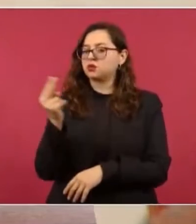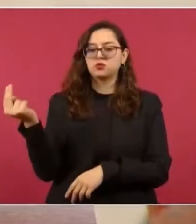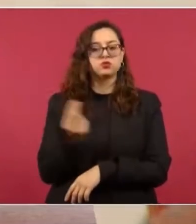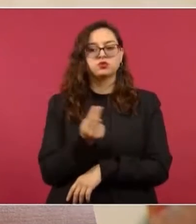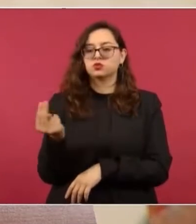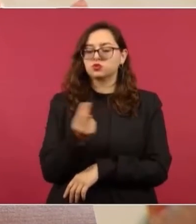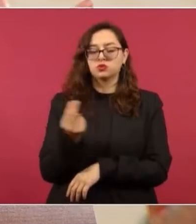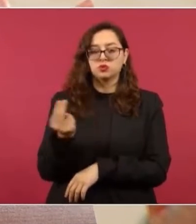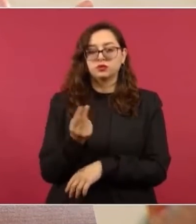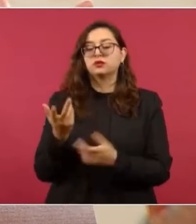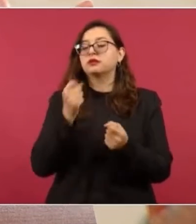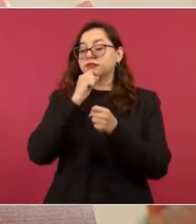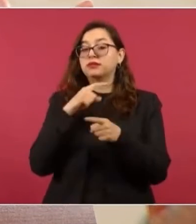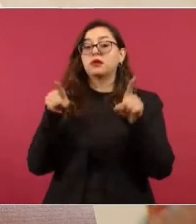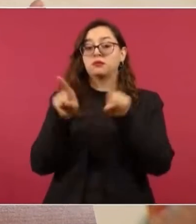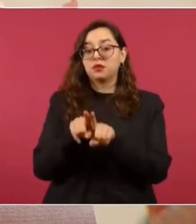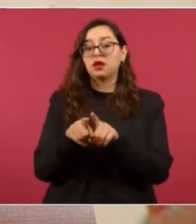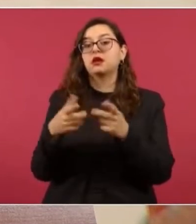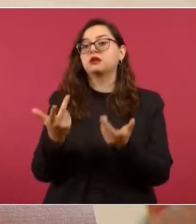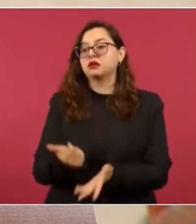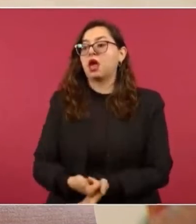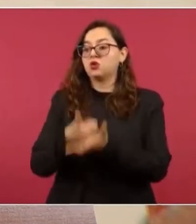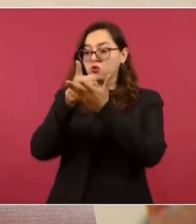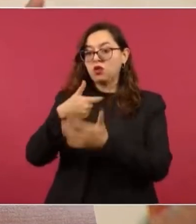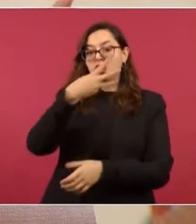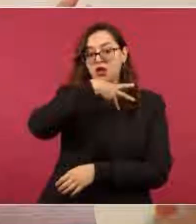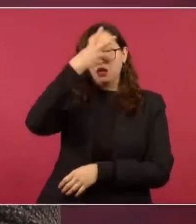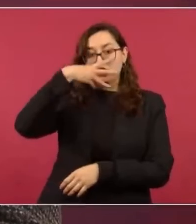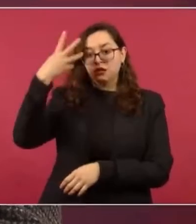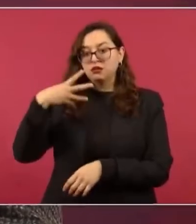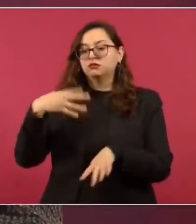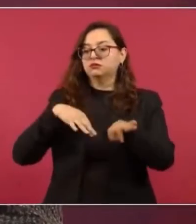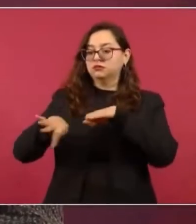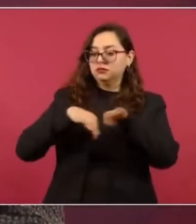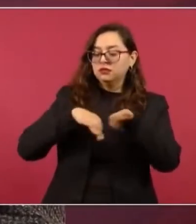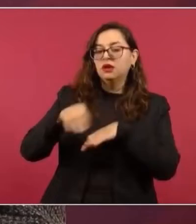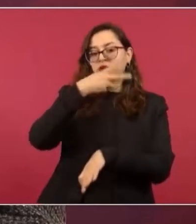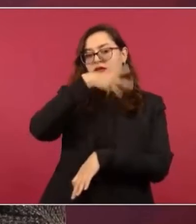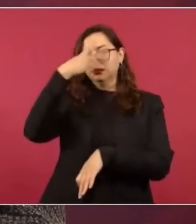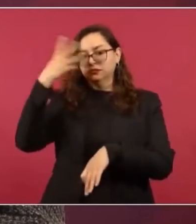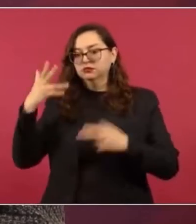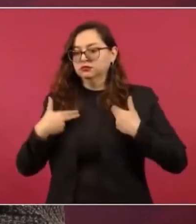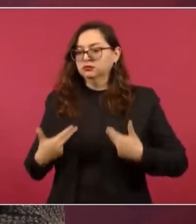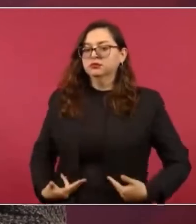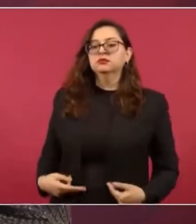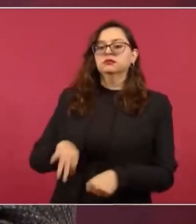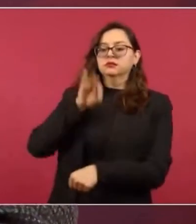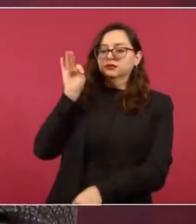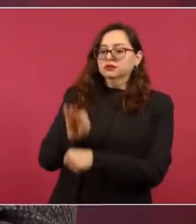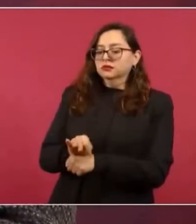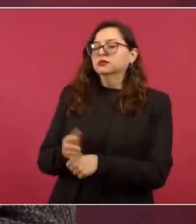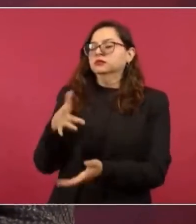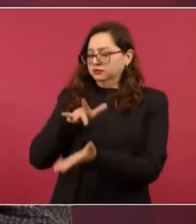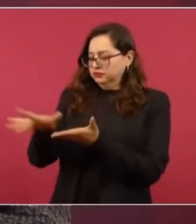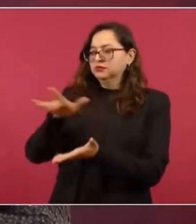visas temporales o humanitarias que no habían